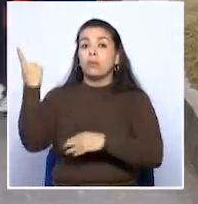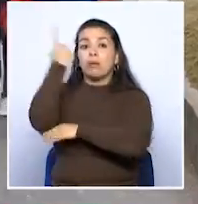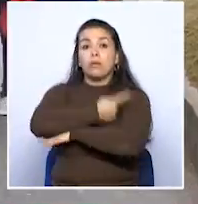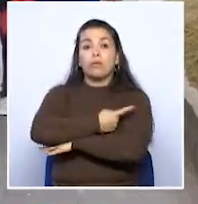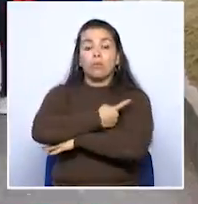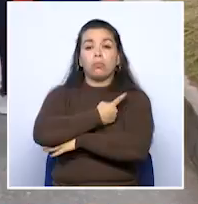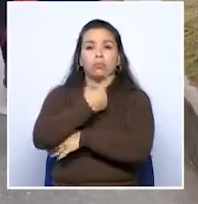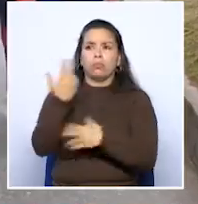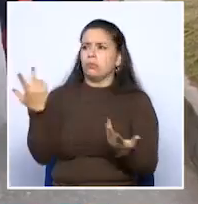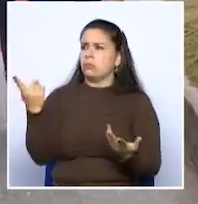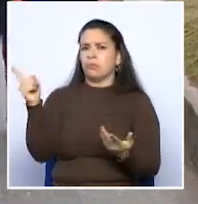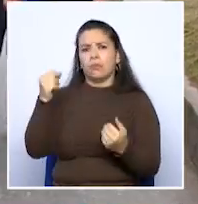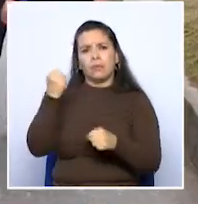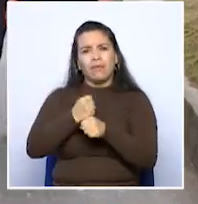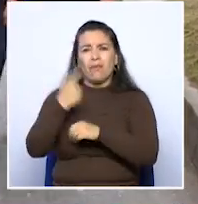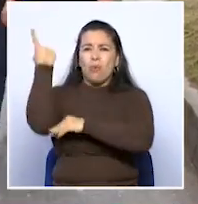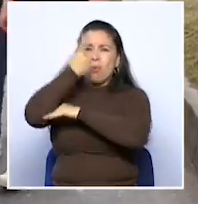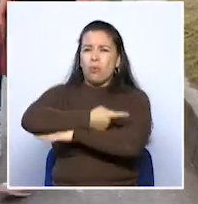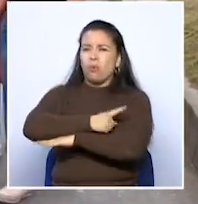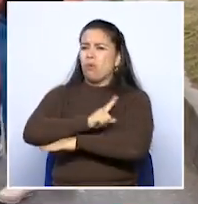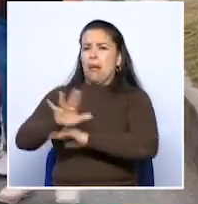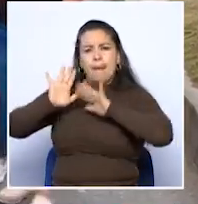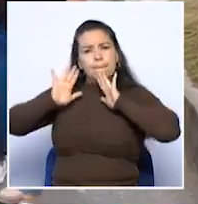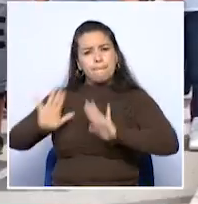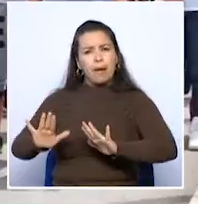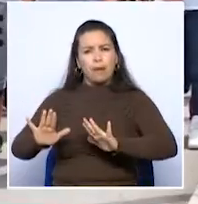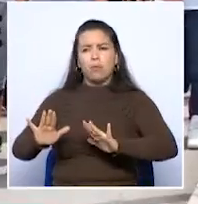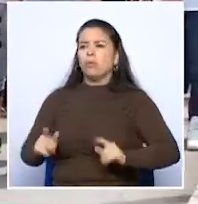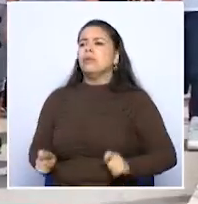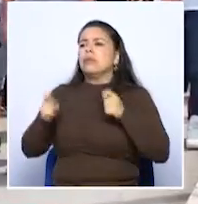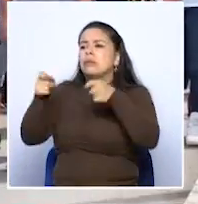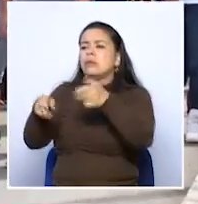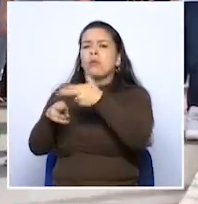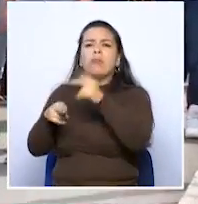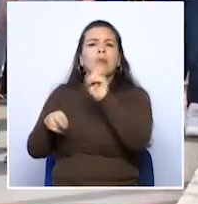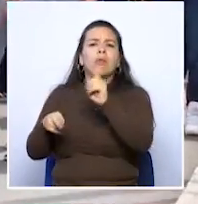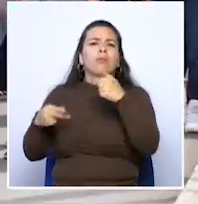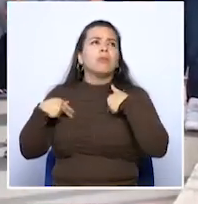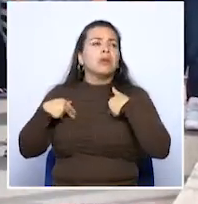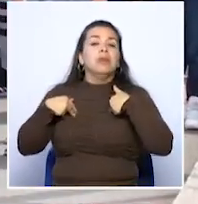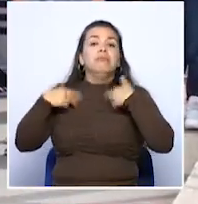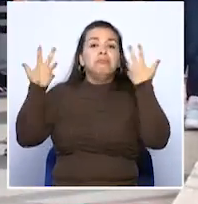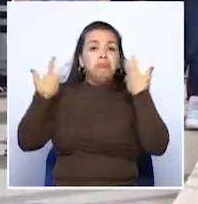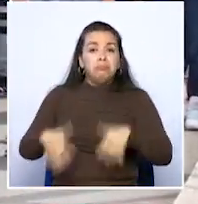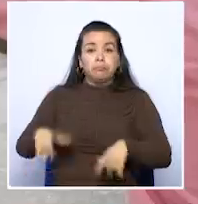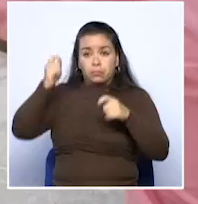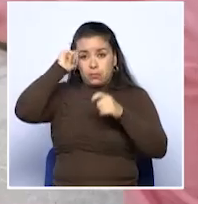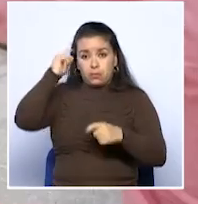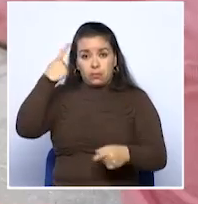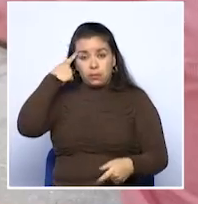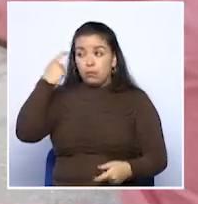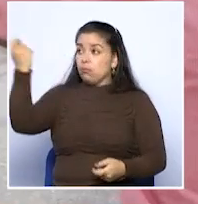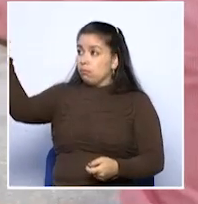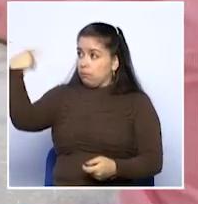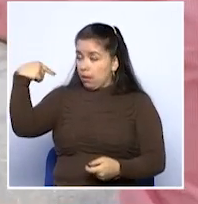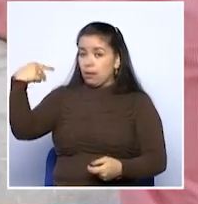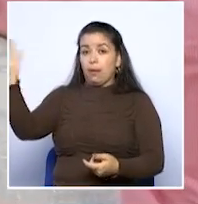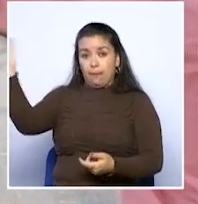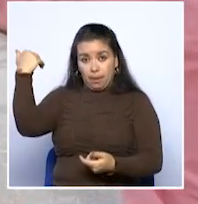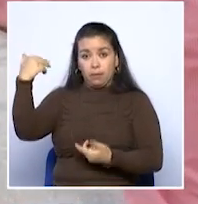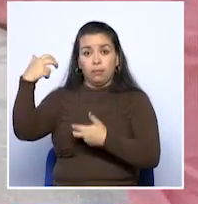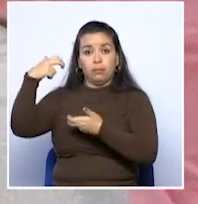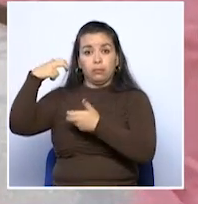única. Explican los maestros que es un paro sin denominaciones porque terminará cuando el gobierno se siente a una mesa a